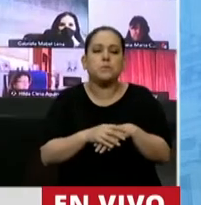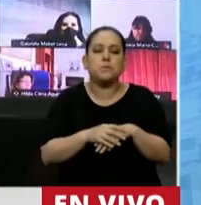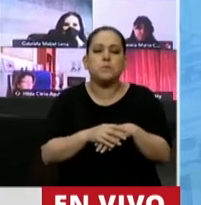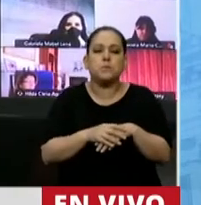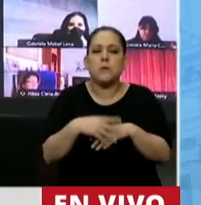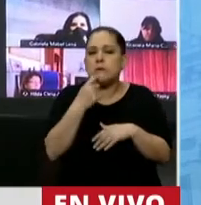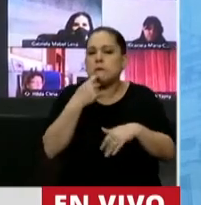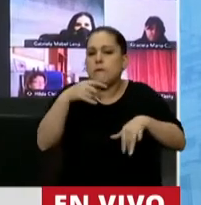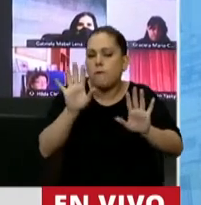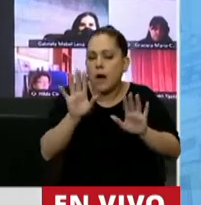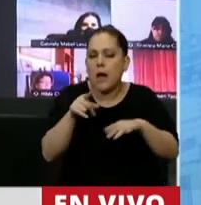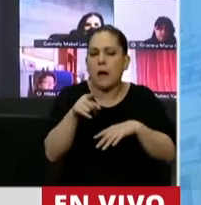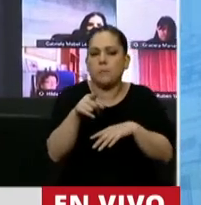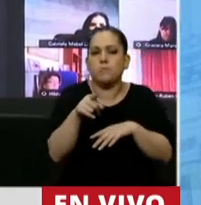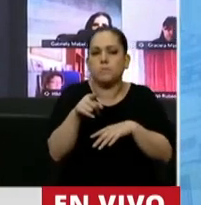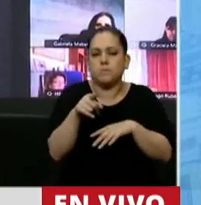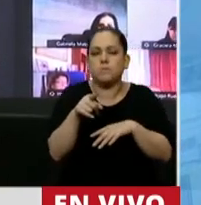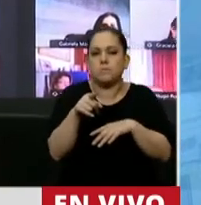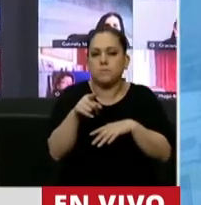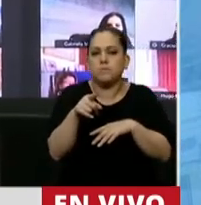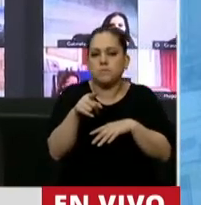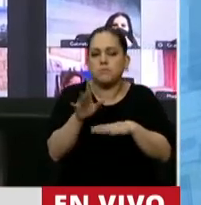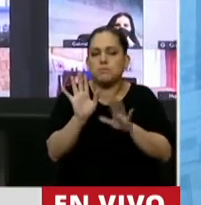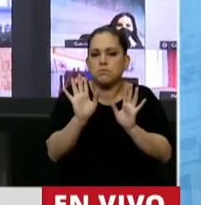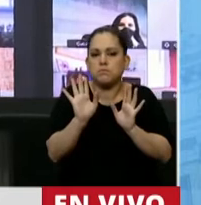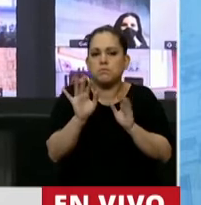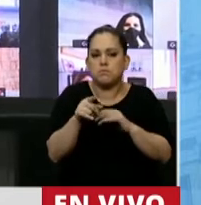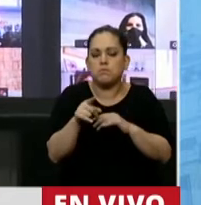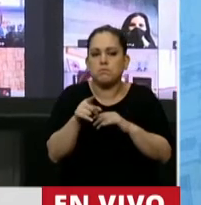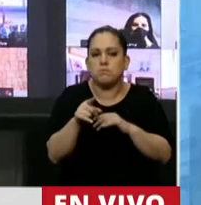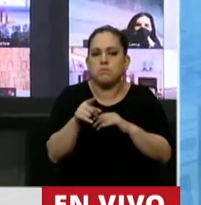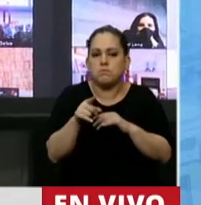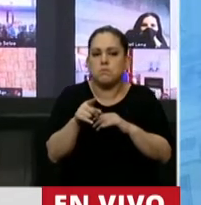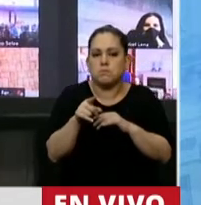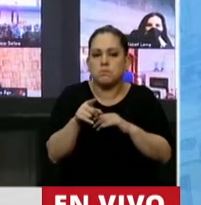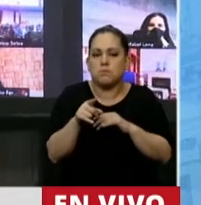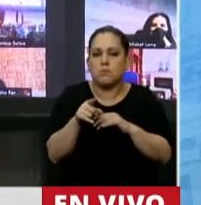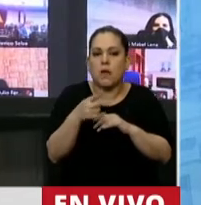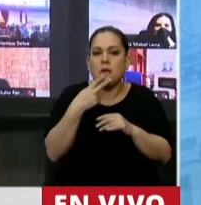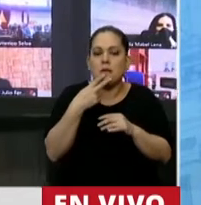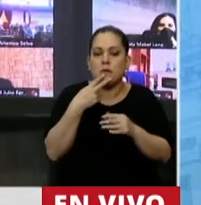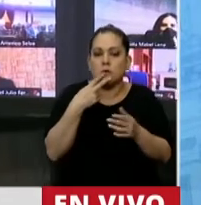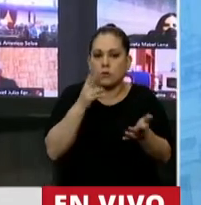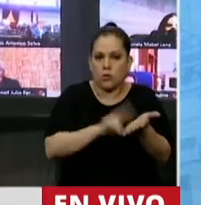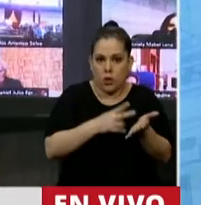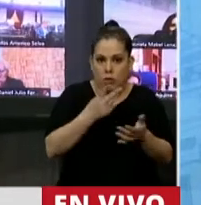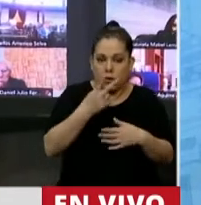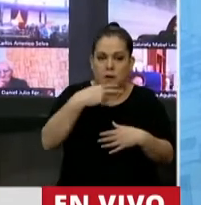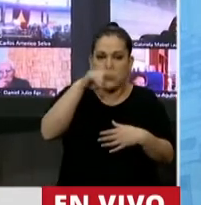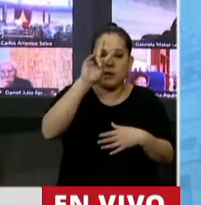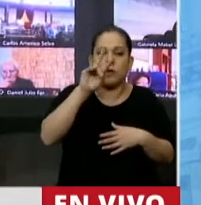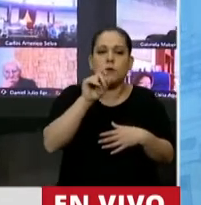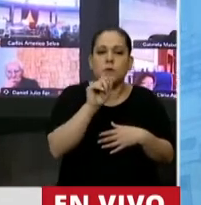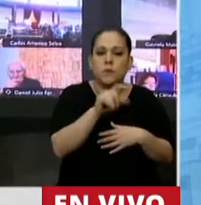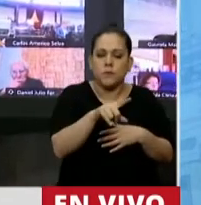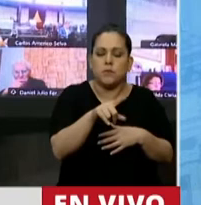Supongamos, démosle la gracia de que llegaran a considerar que es una doble imposición. La Corte ya lo ha